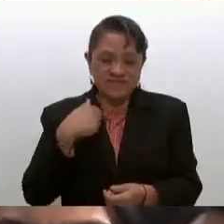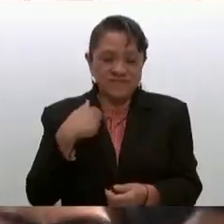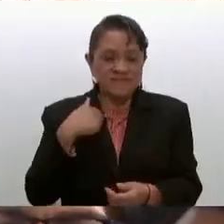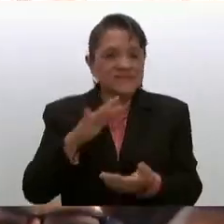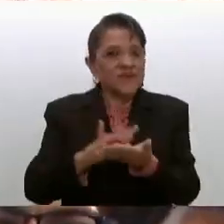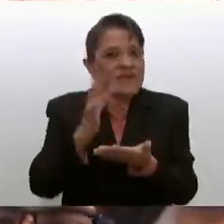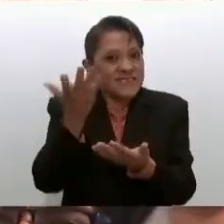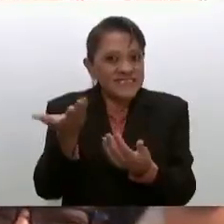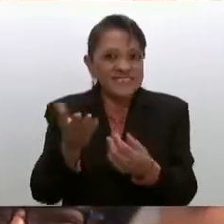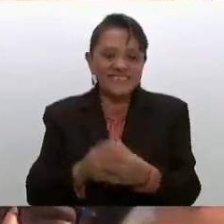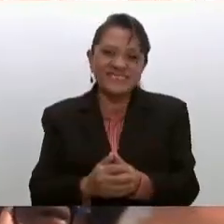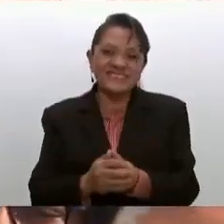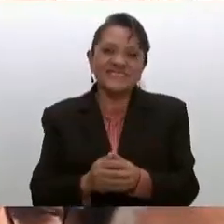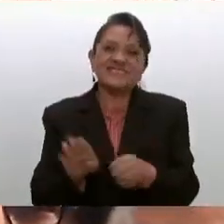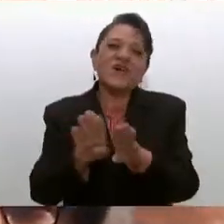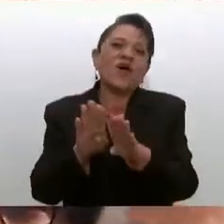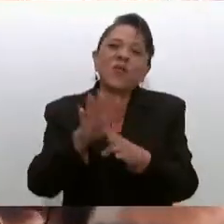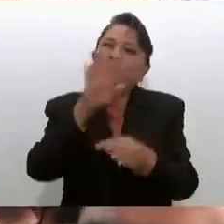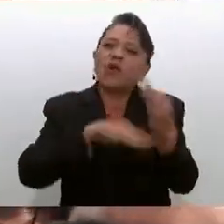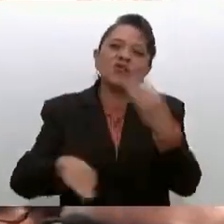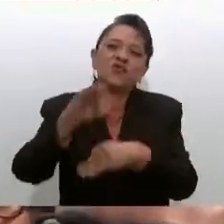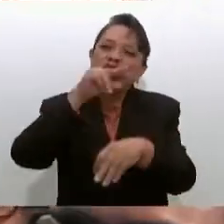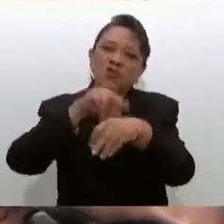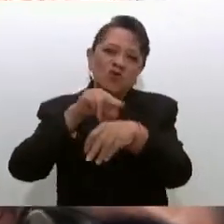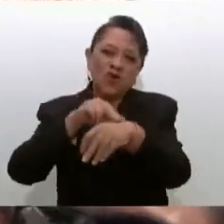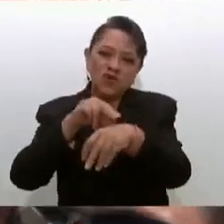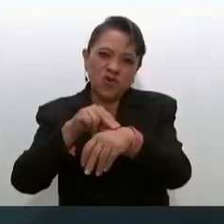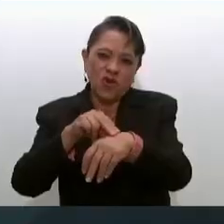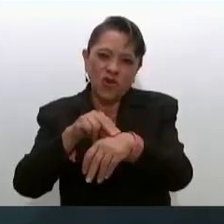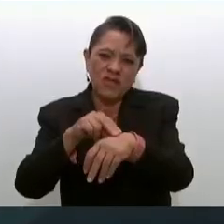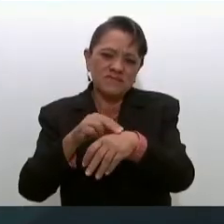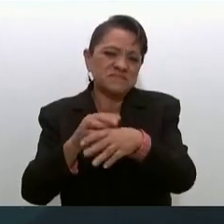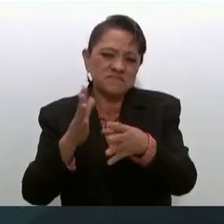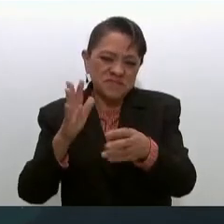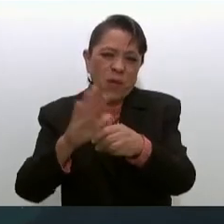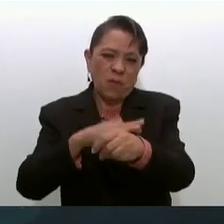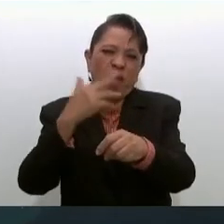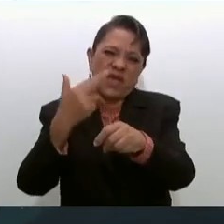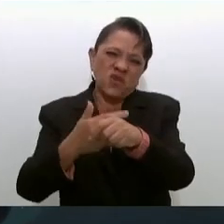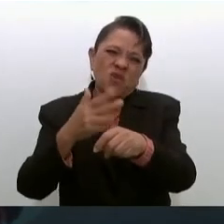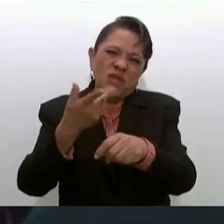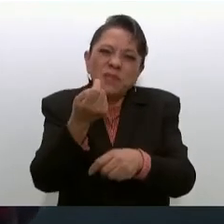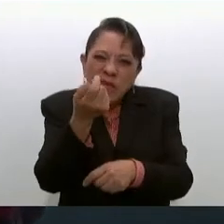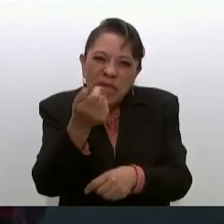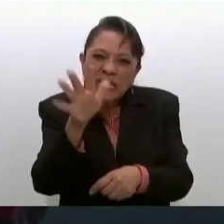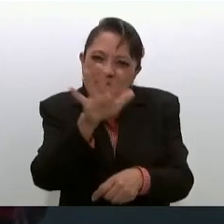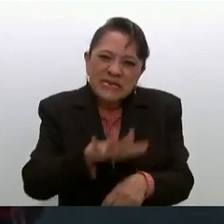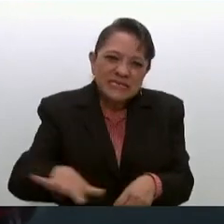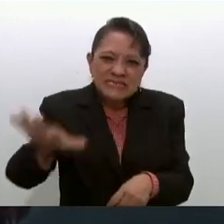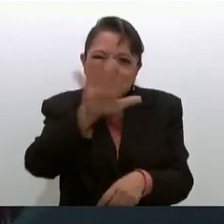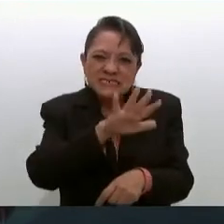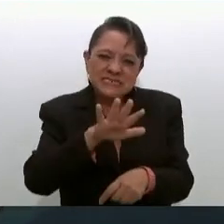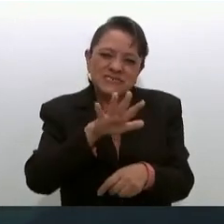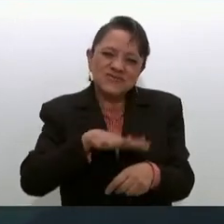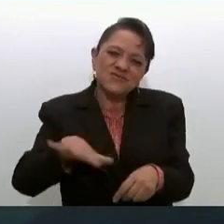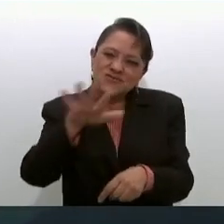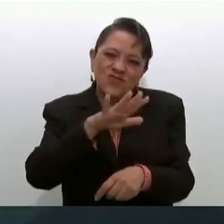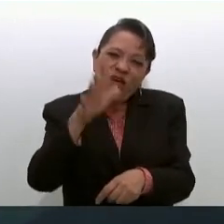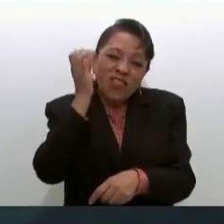como todos los médicos son la mayoría todos casi aunque